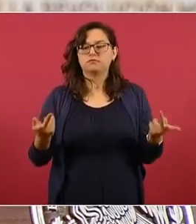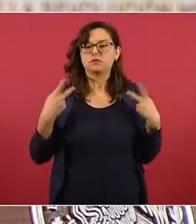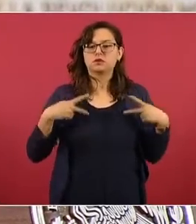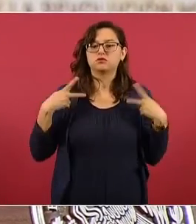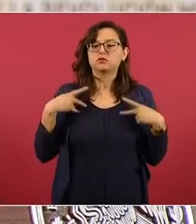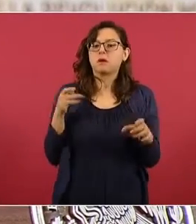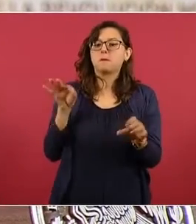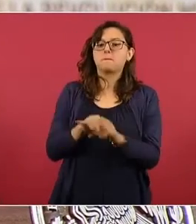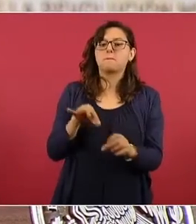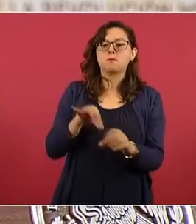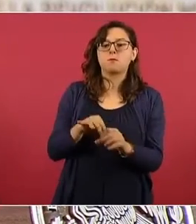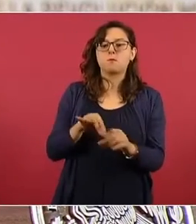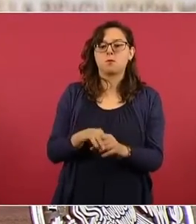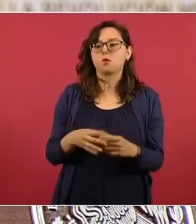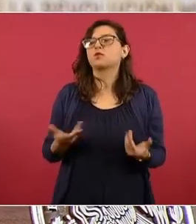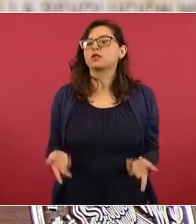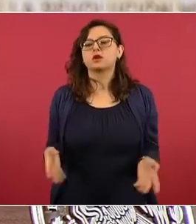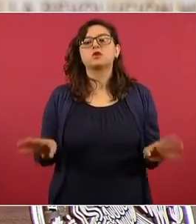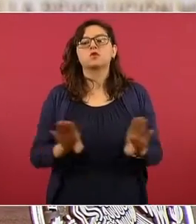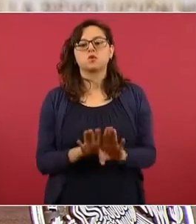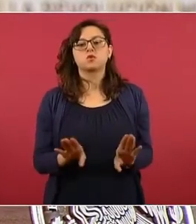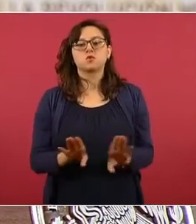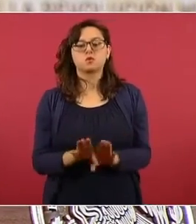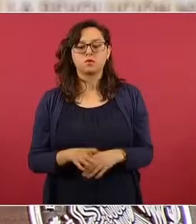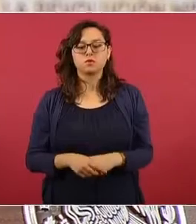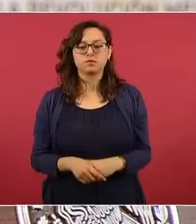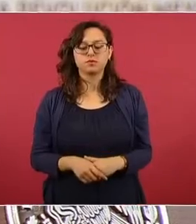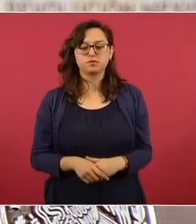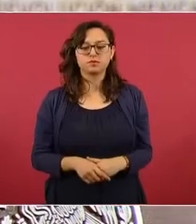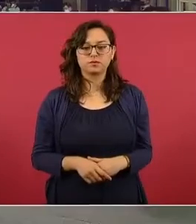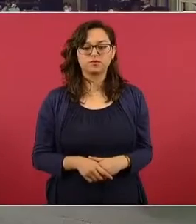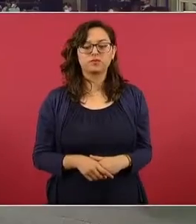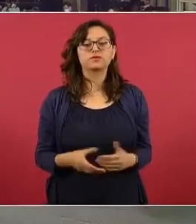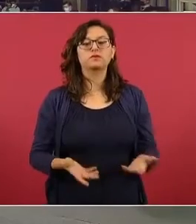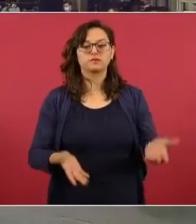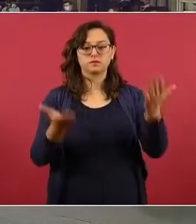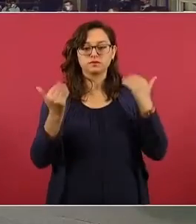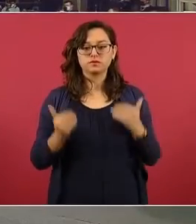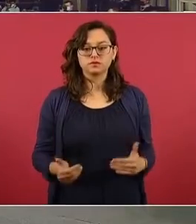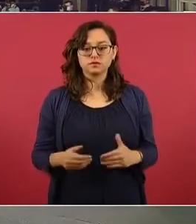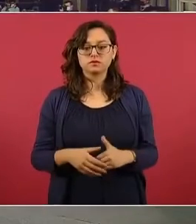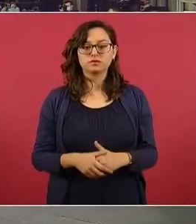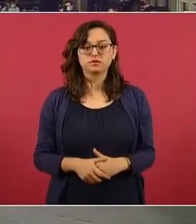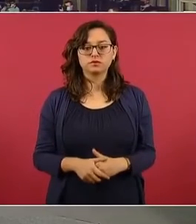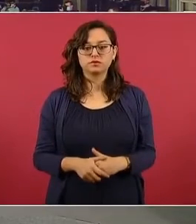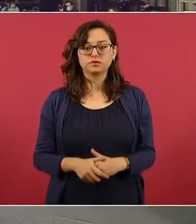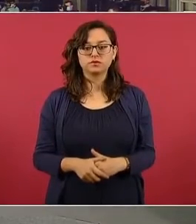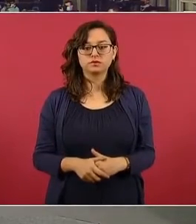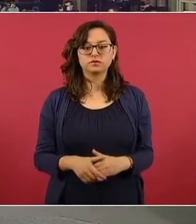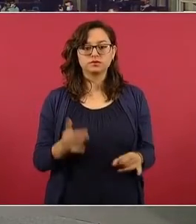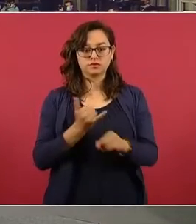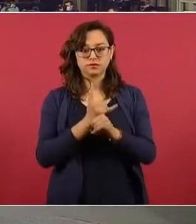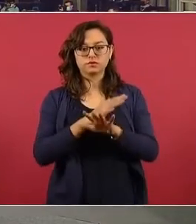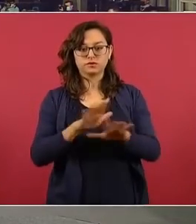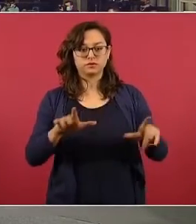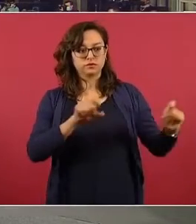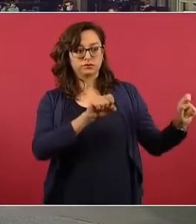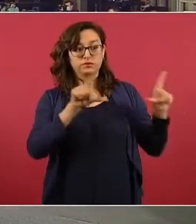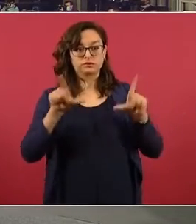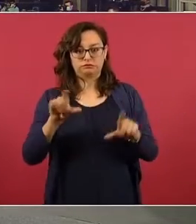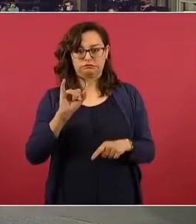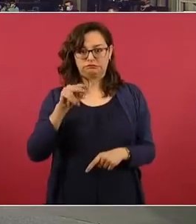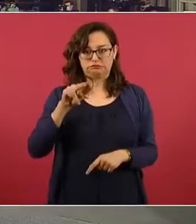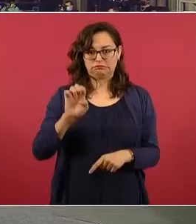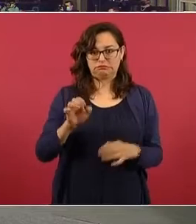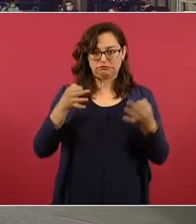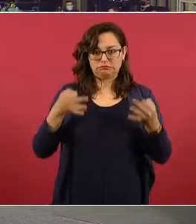los ciudadanos. Entonces, si les parece, si tienen la información, la oficial…